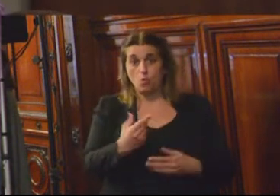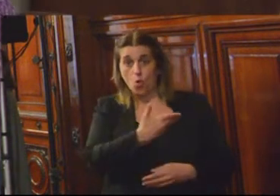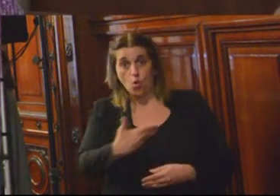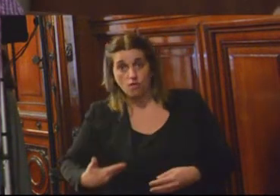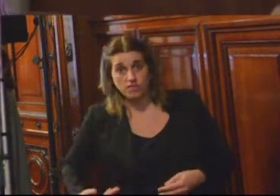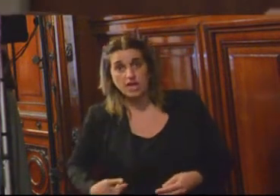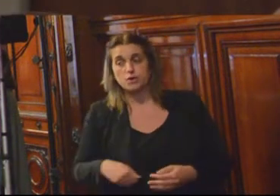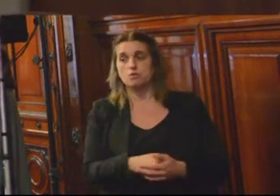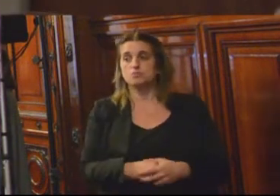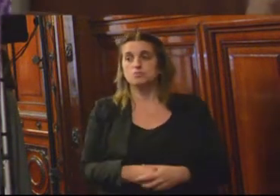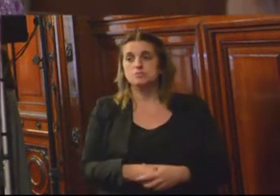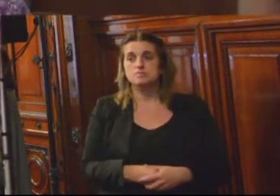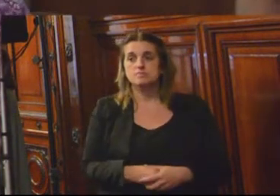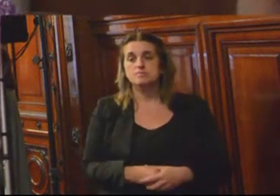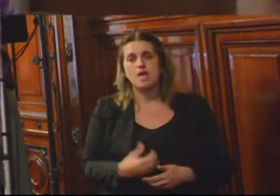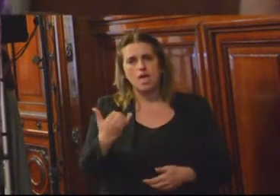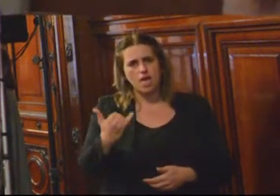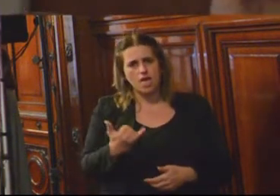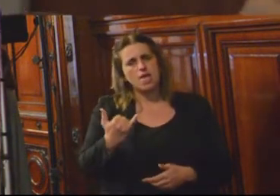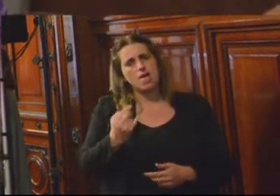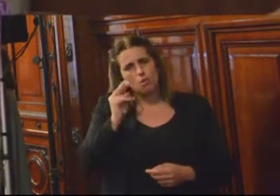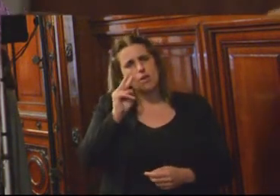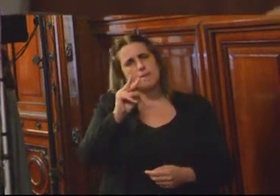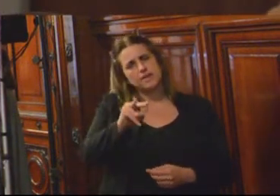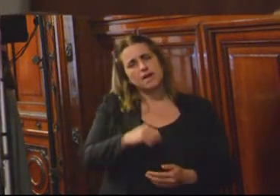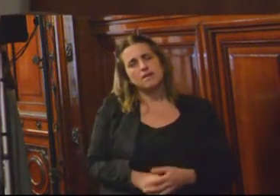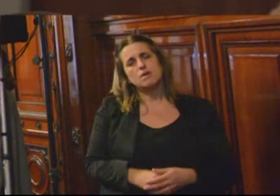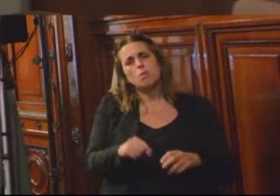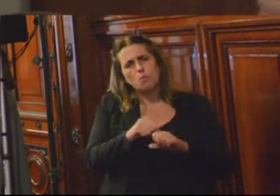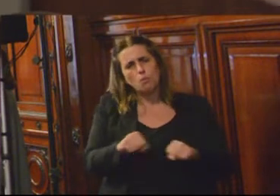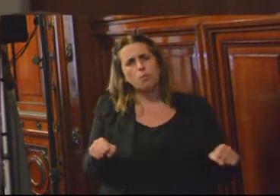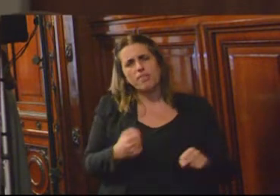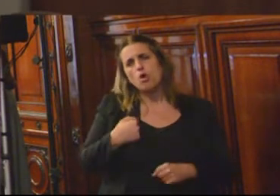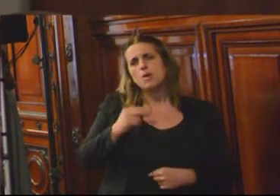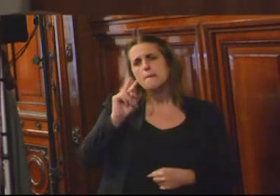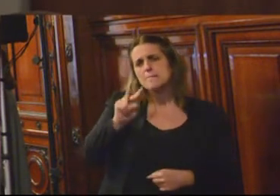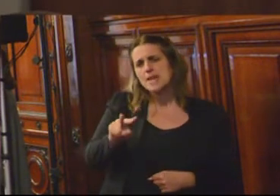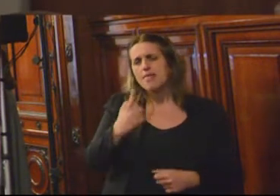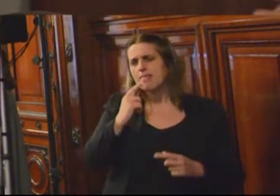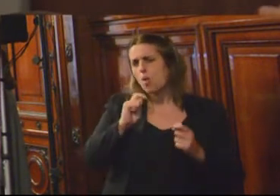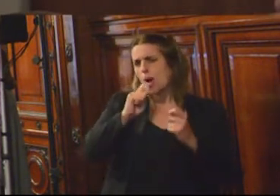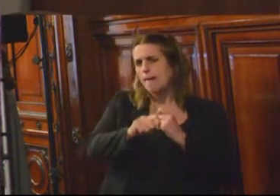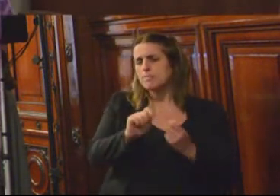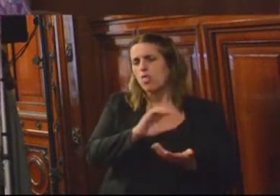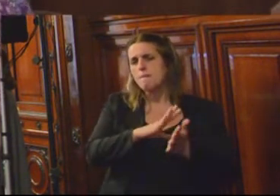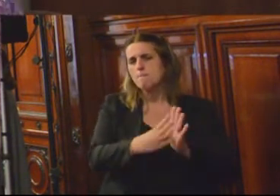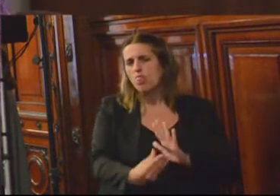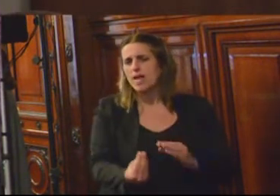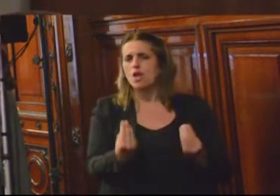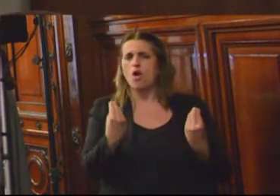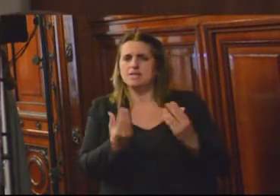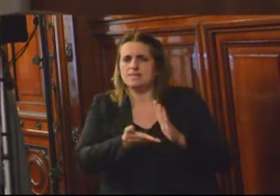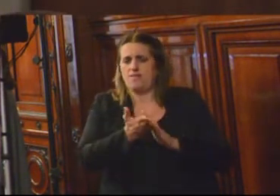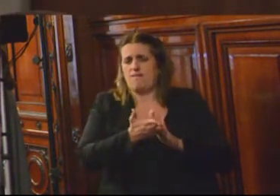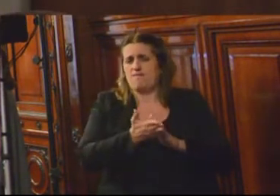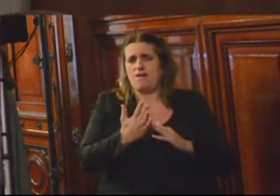tienen esta visión o pueden tener esta visión de un cambio de paradigma hacia la